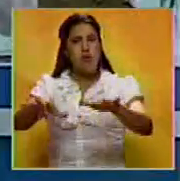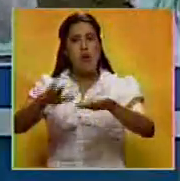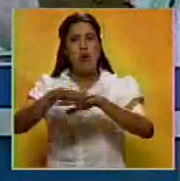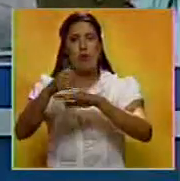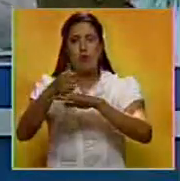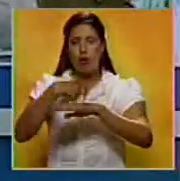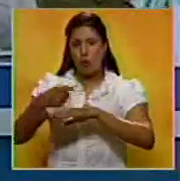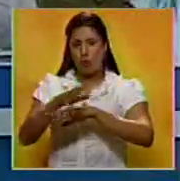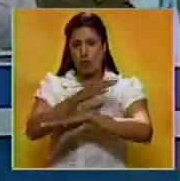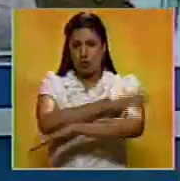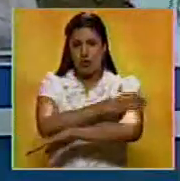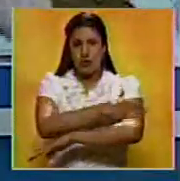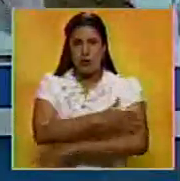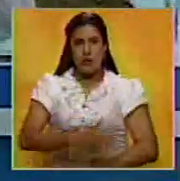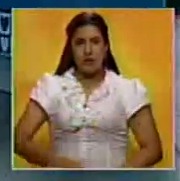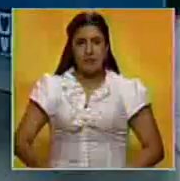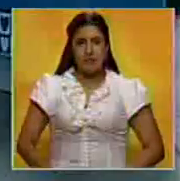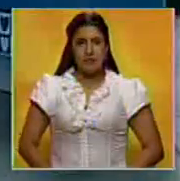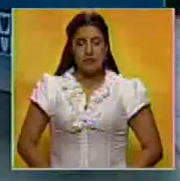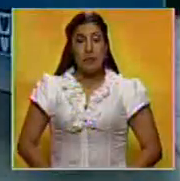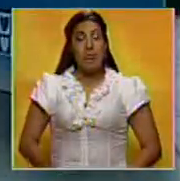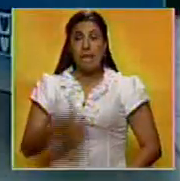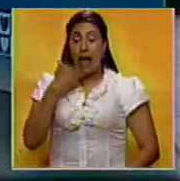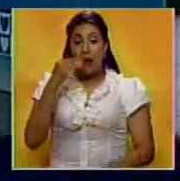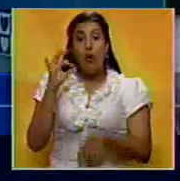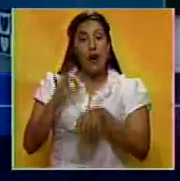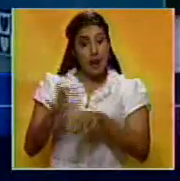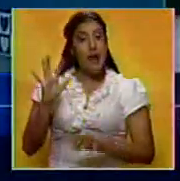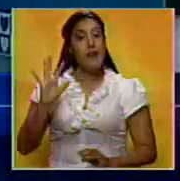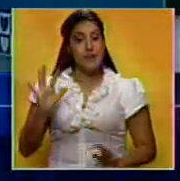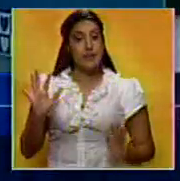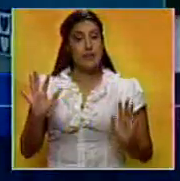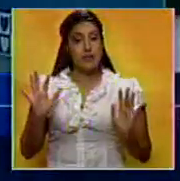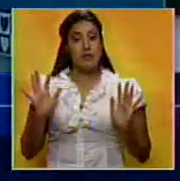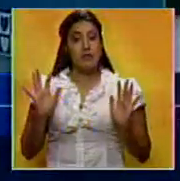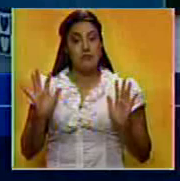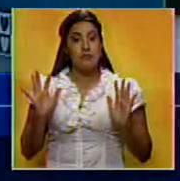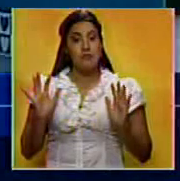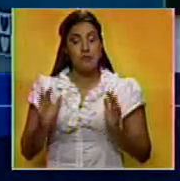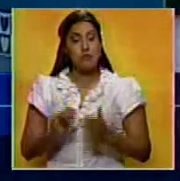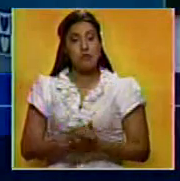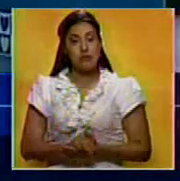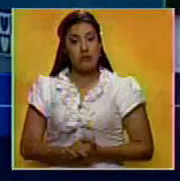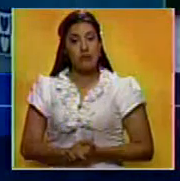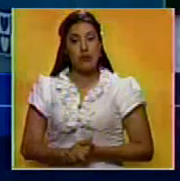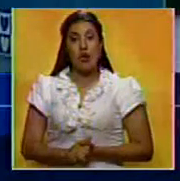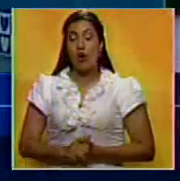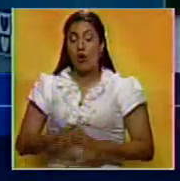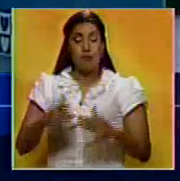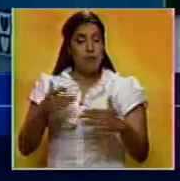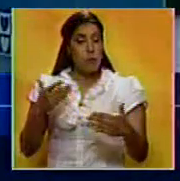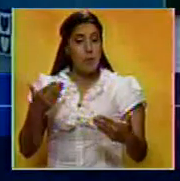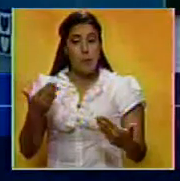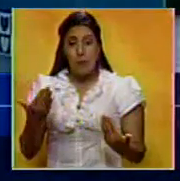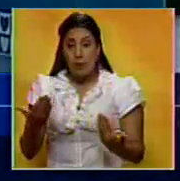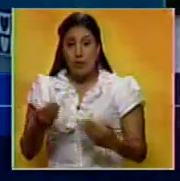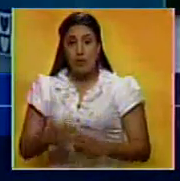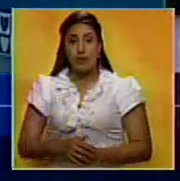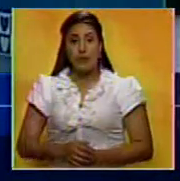opositoras. Algo grave, sobre todo